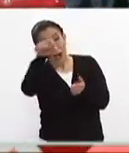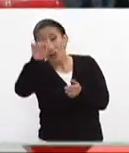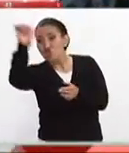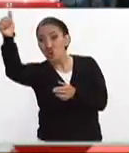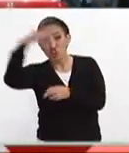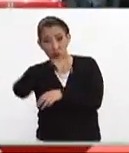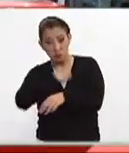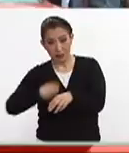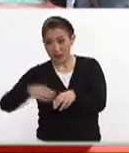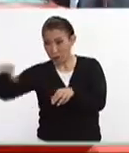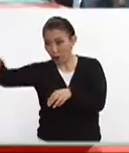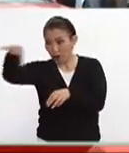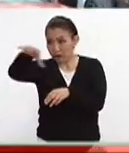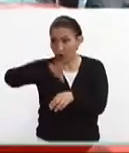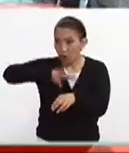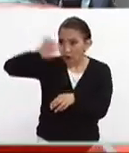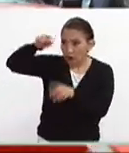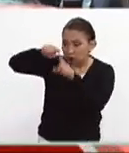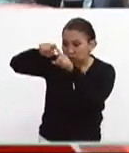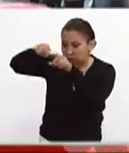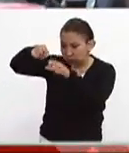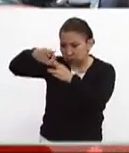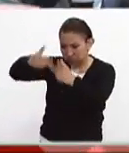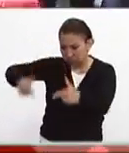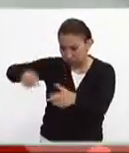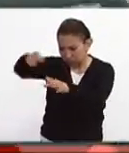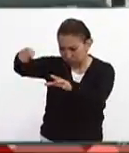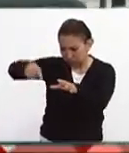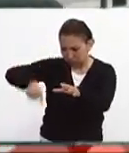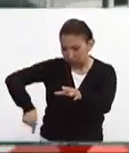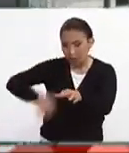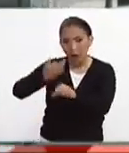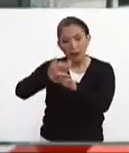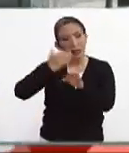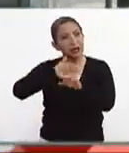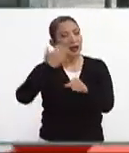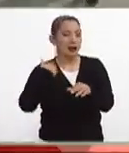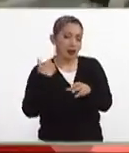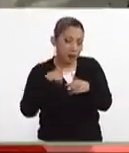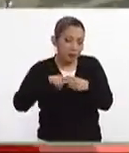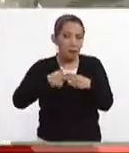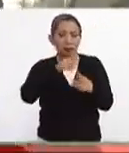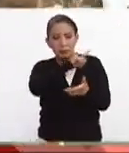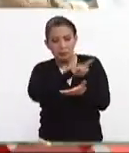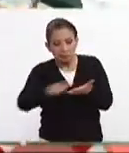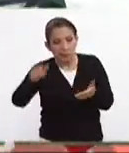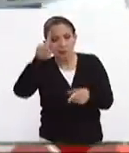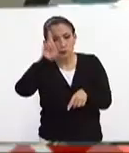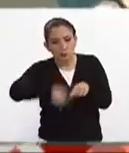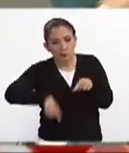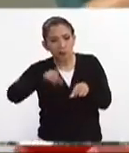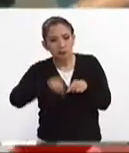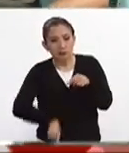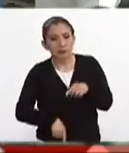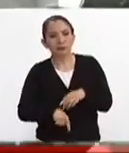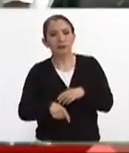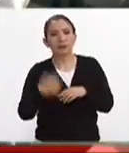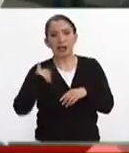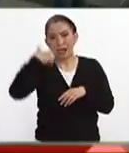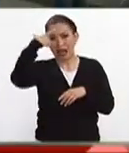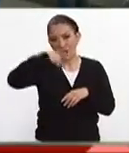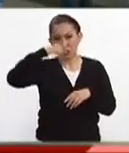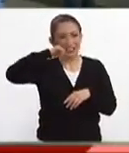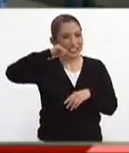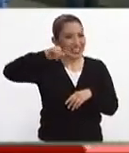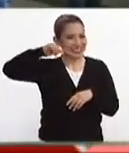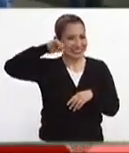dos municipios más. Estamos en ese proceso de evaluación. Ya en la noche de